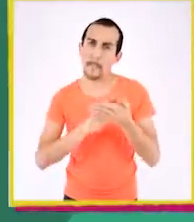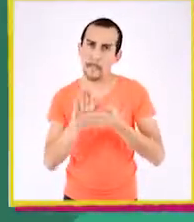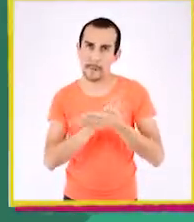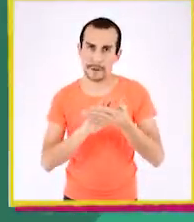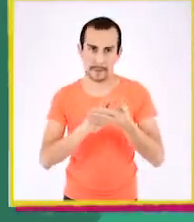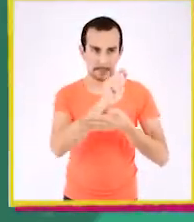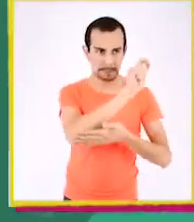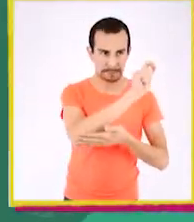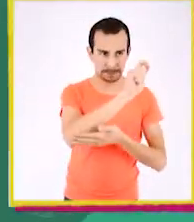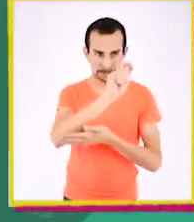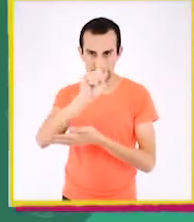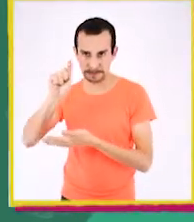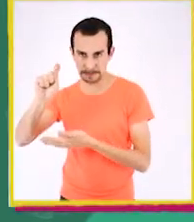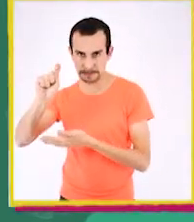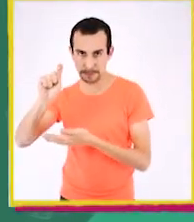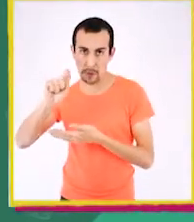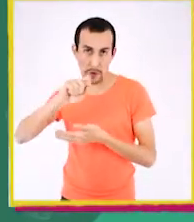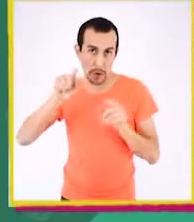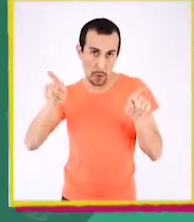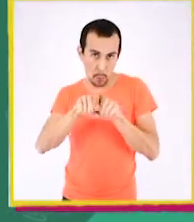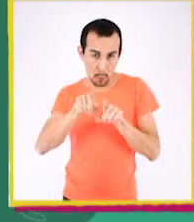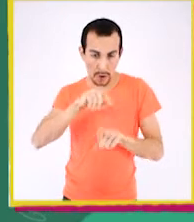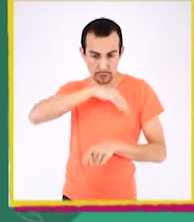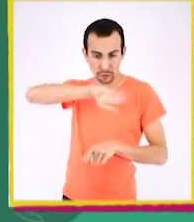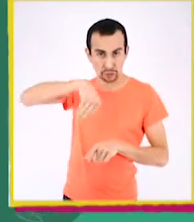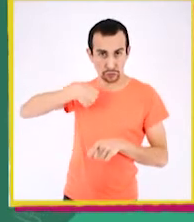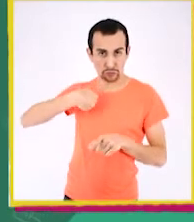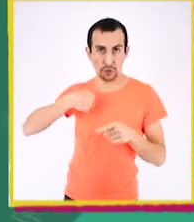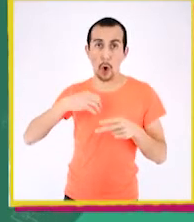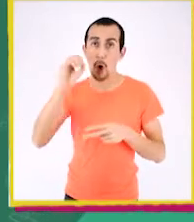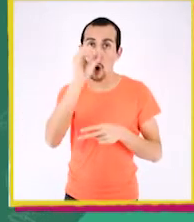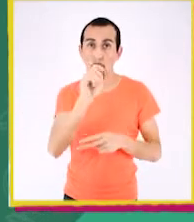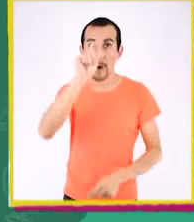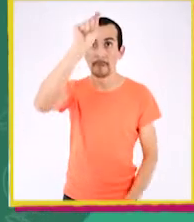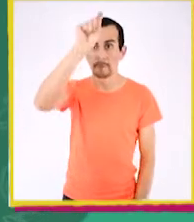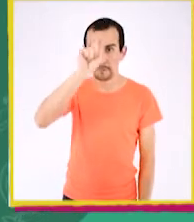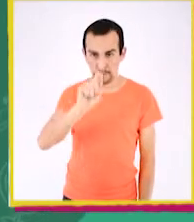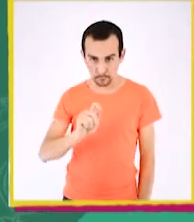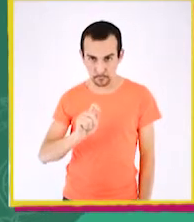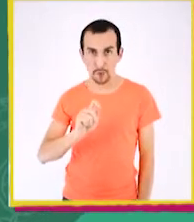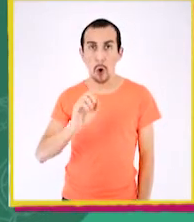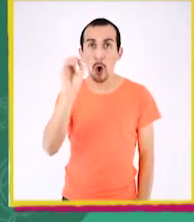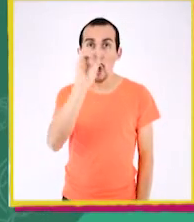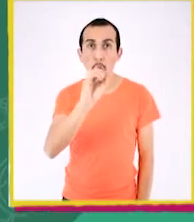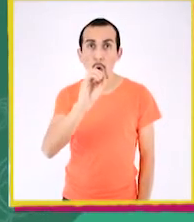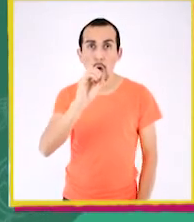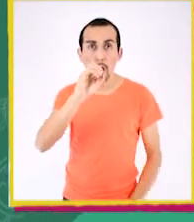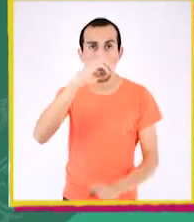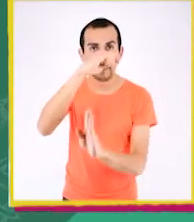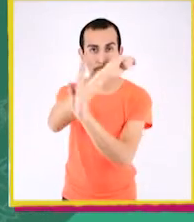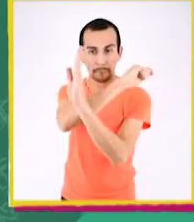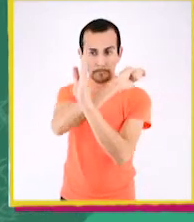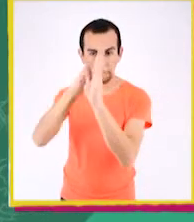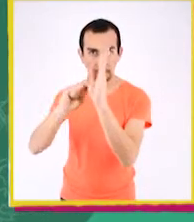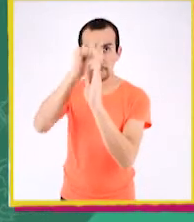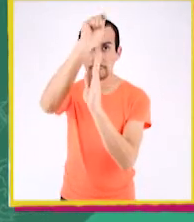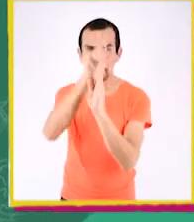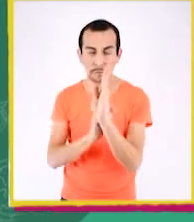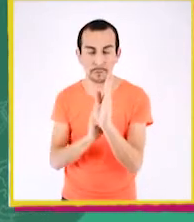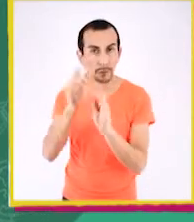Y se puede escribir horizontal, como nuestro idioma, o vertical, o combinado.